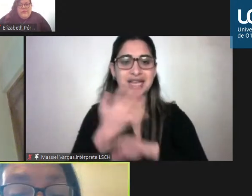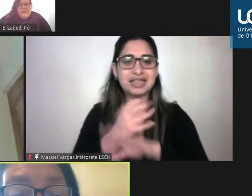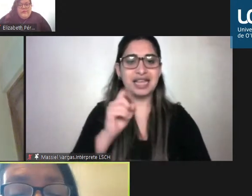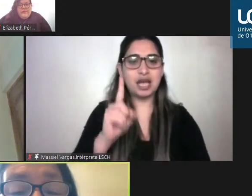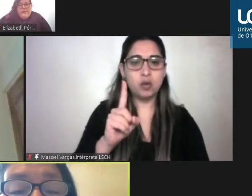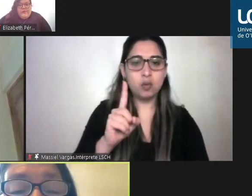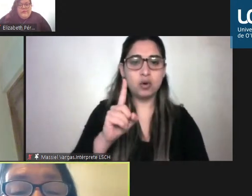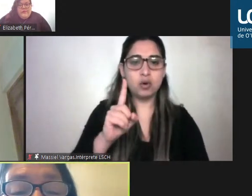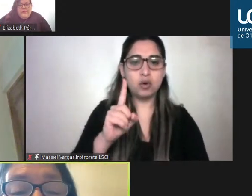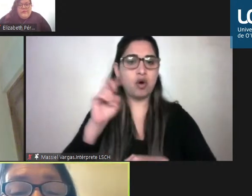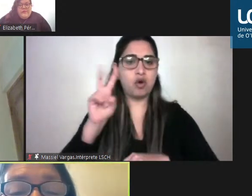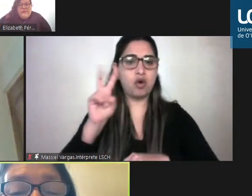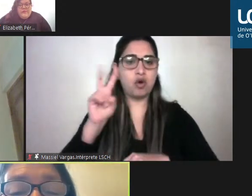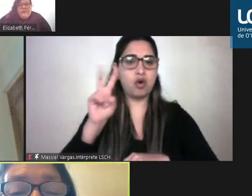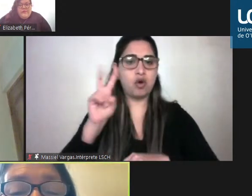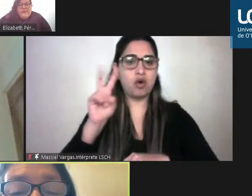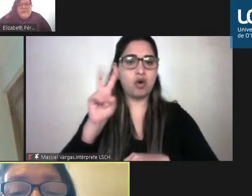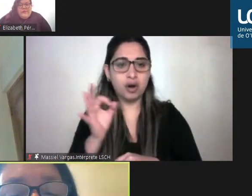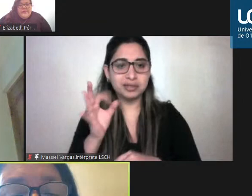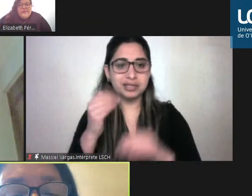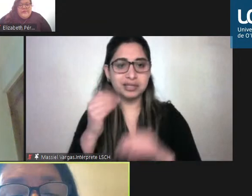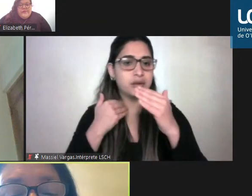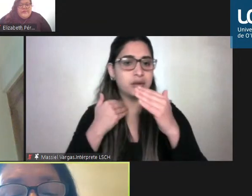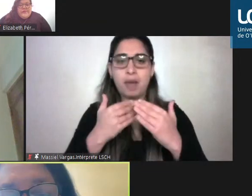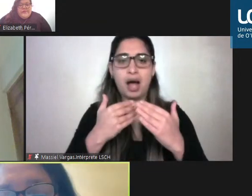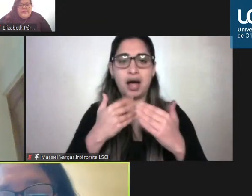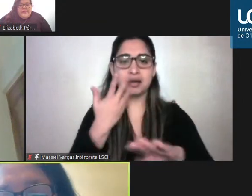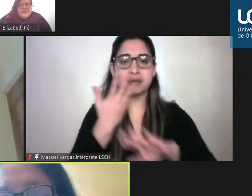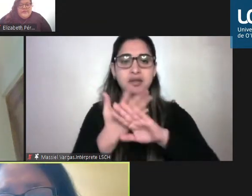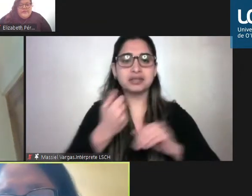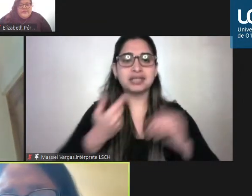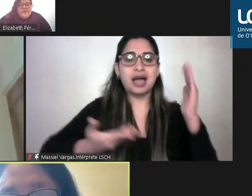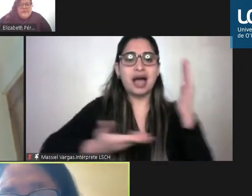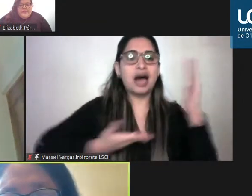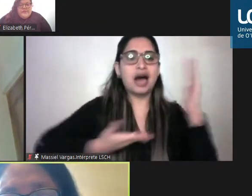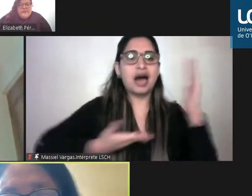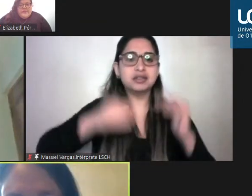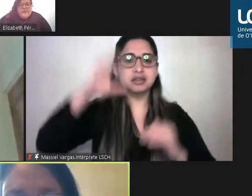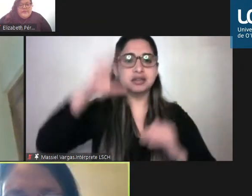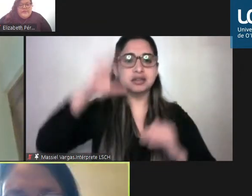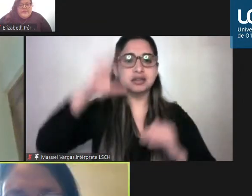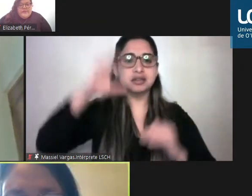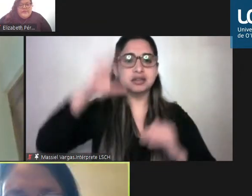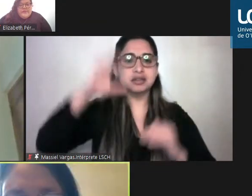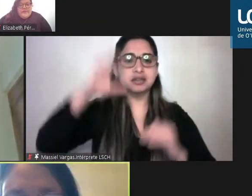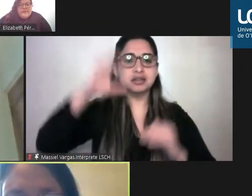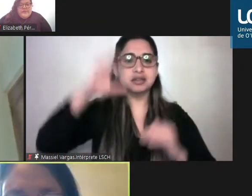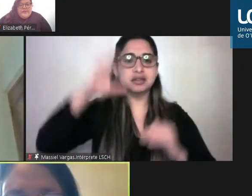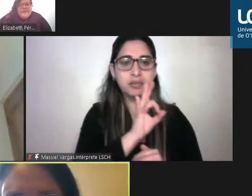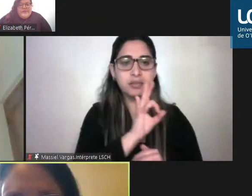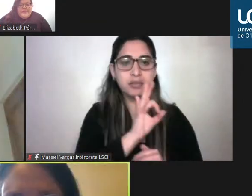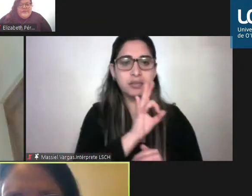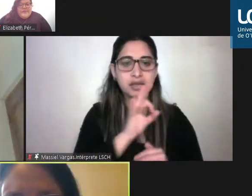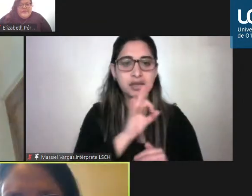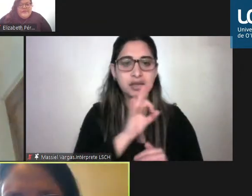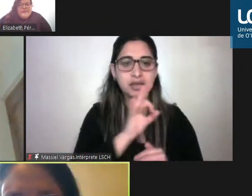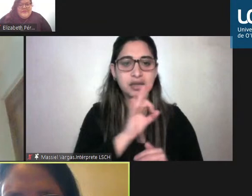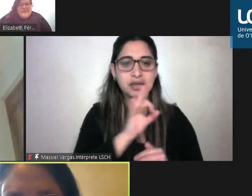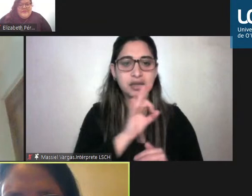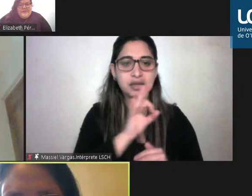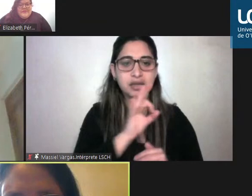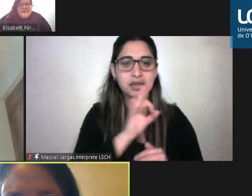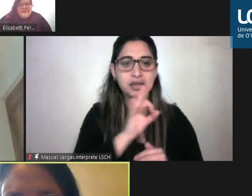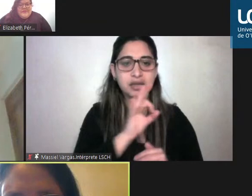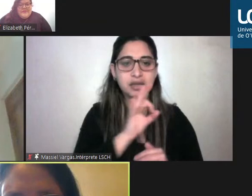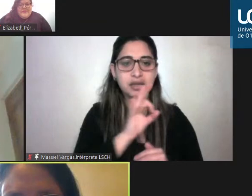2% así que yo creo que ahí tenemos hartos argumentos para poder convencer a todos y todas y por último la